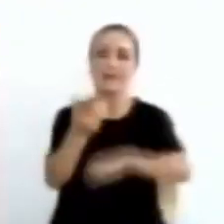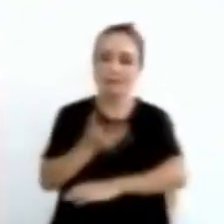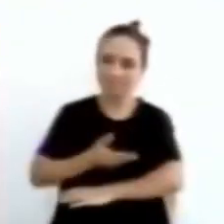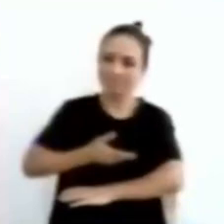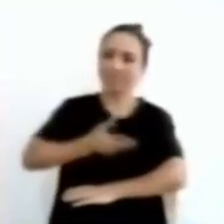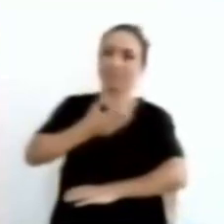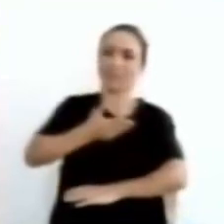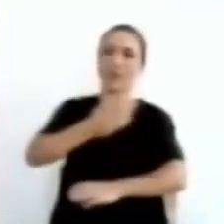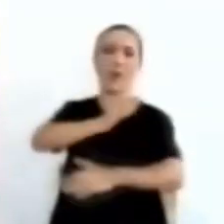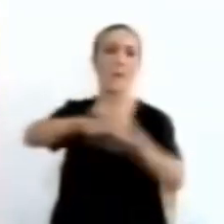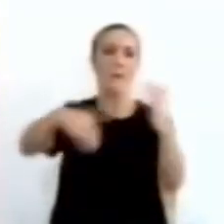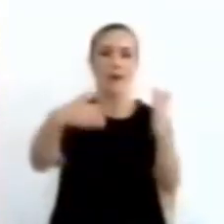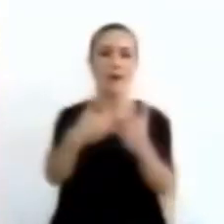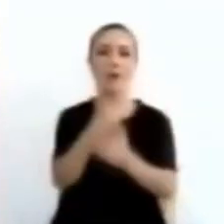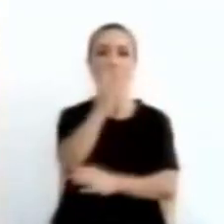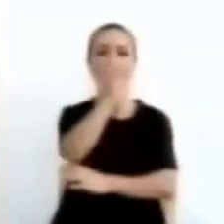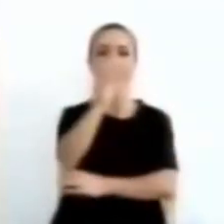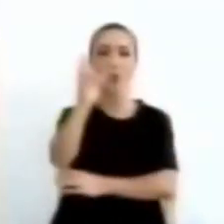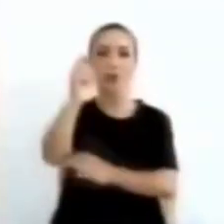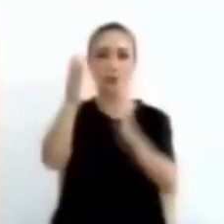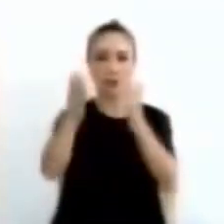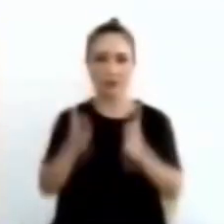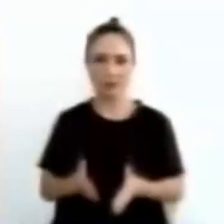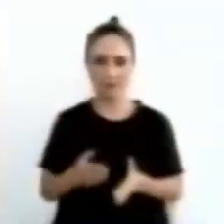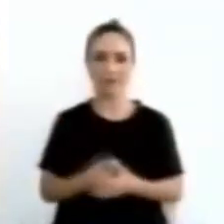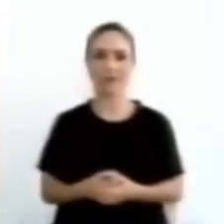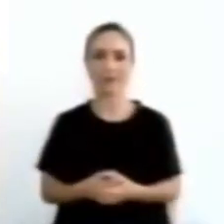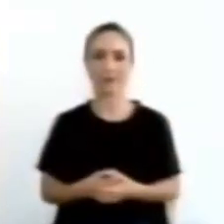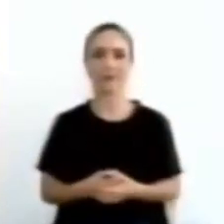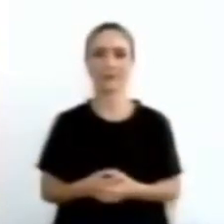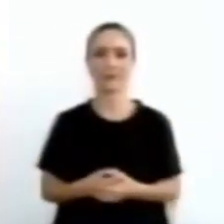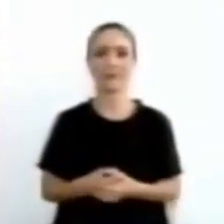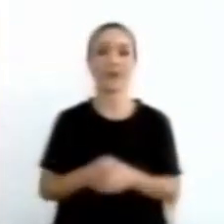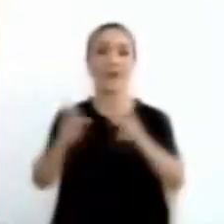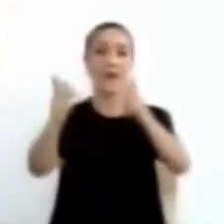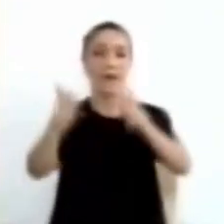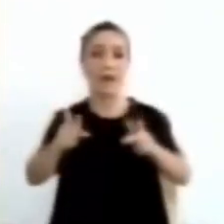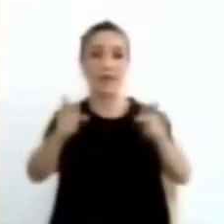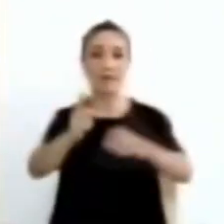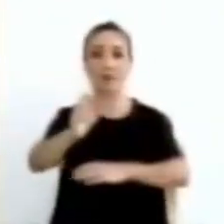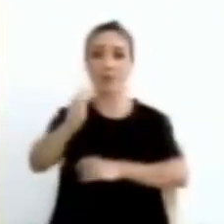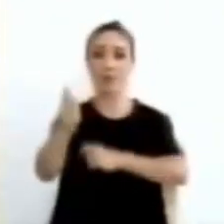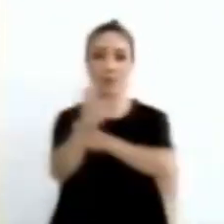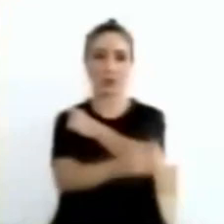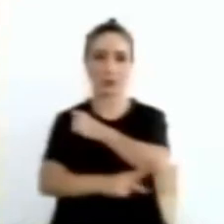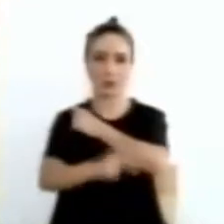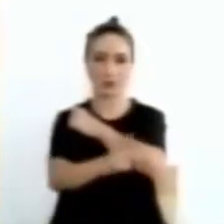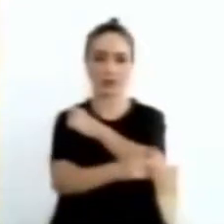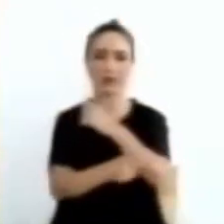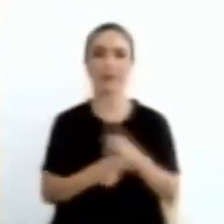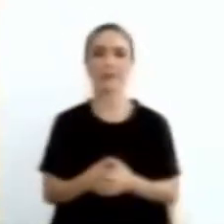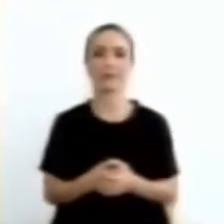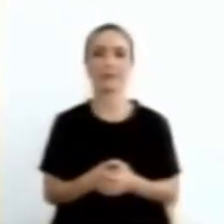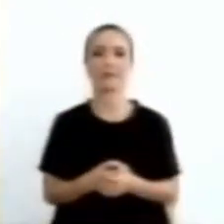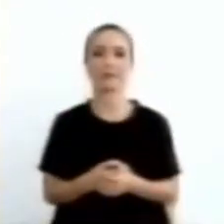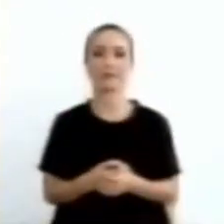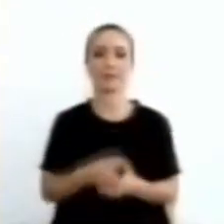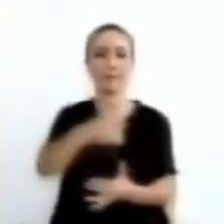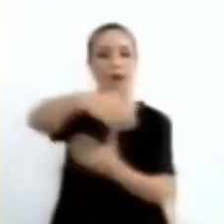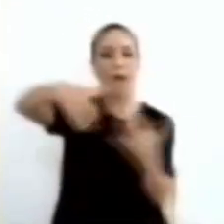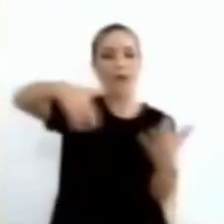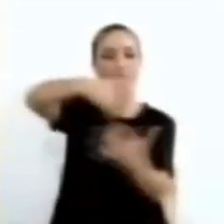todos los costarricenses y quienes vienen de otras latitudes a vivir entre